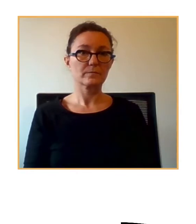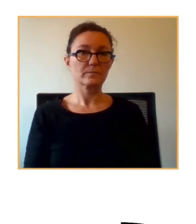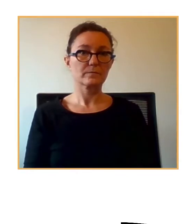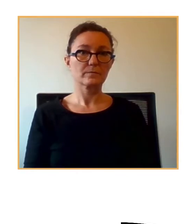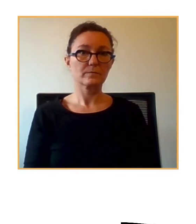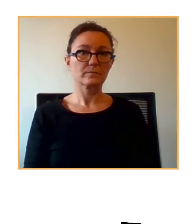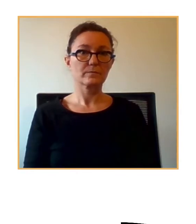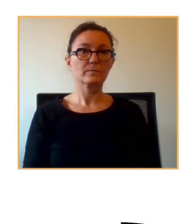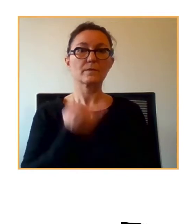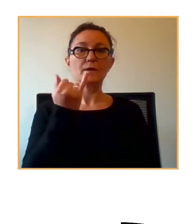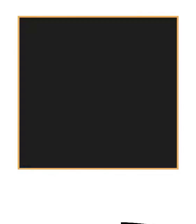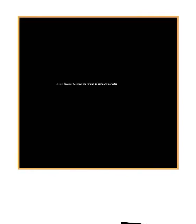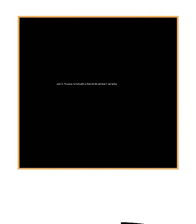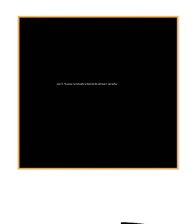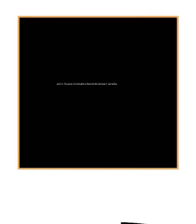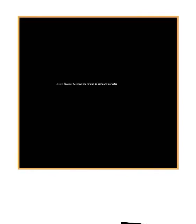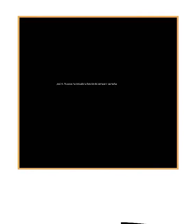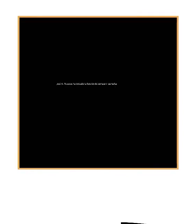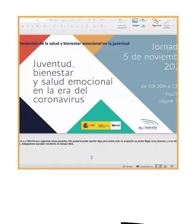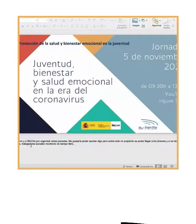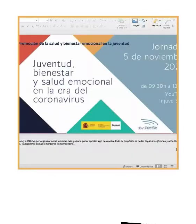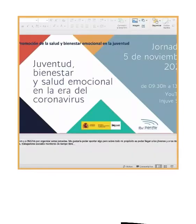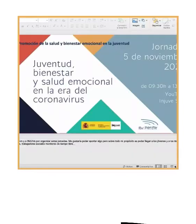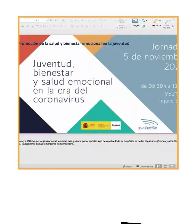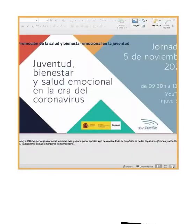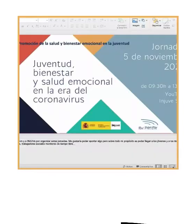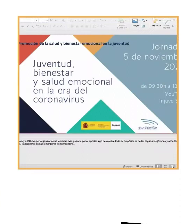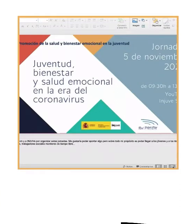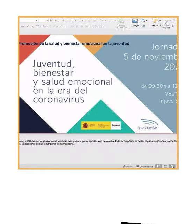José Antonio el doctor Piqueras cuando cuando desee